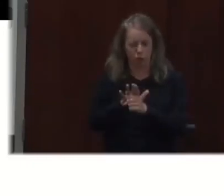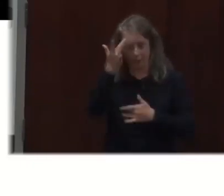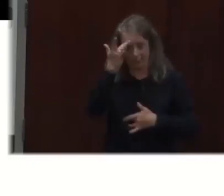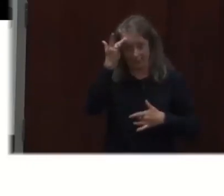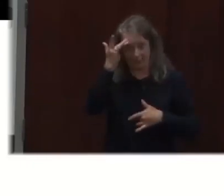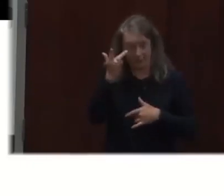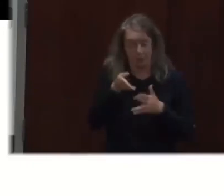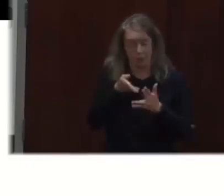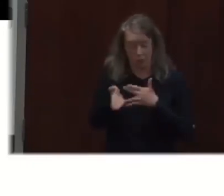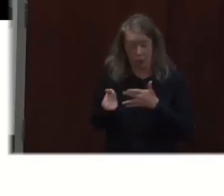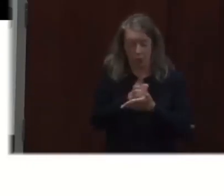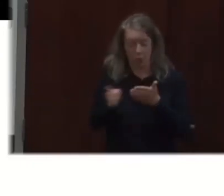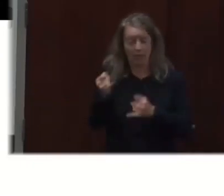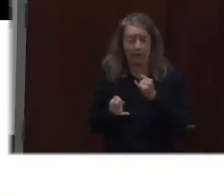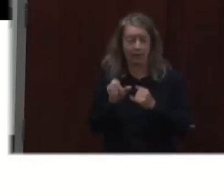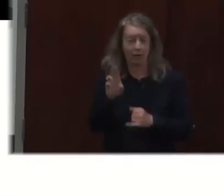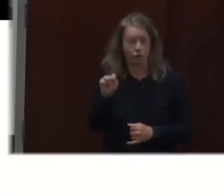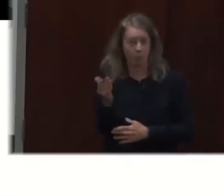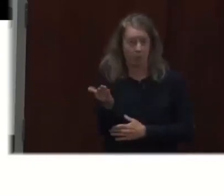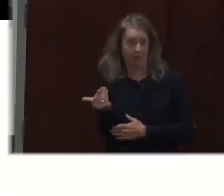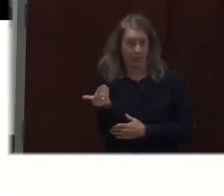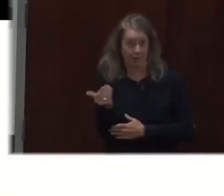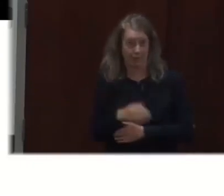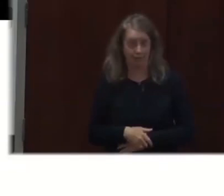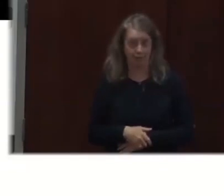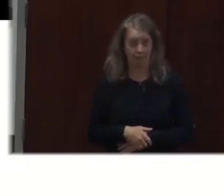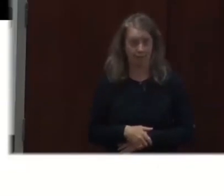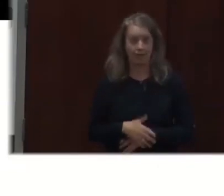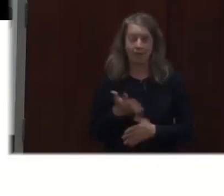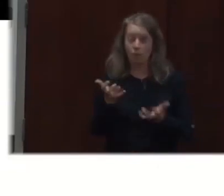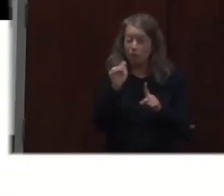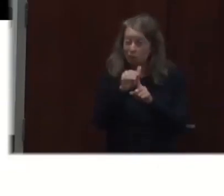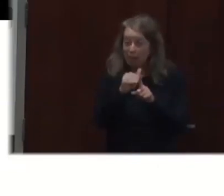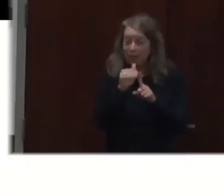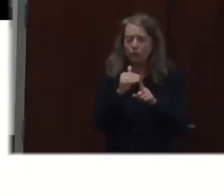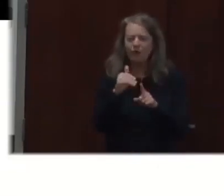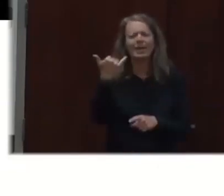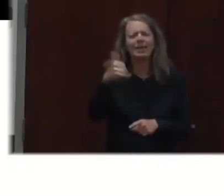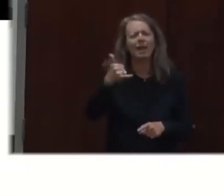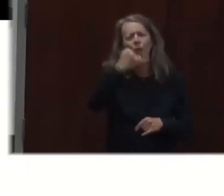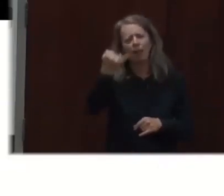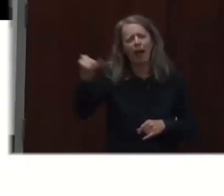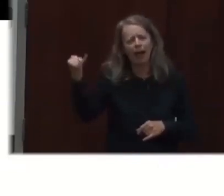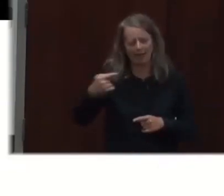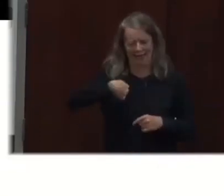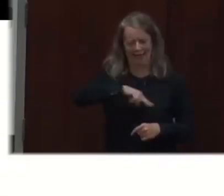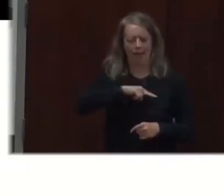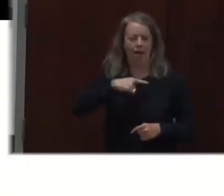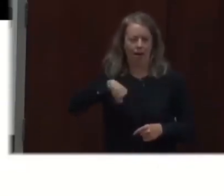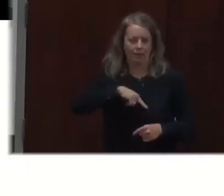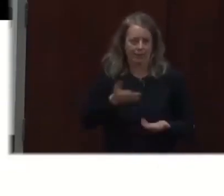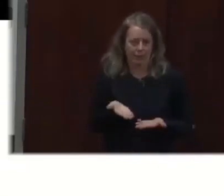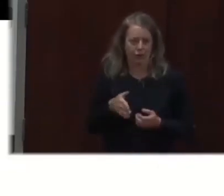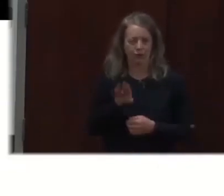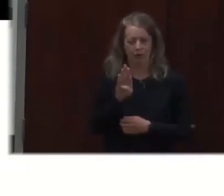notar aquí es que en cada una de las regiones estamos viendo que empiezan a tener a la gente más síntomas que se parecen a la